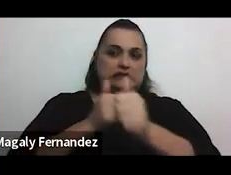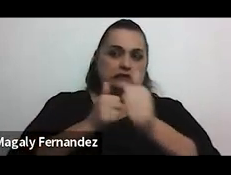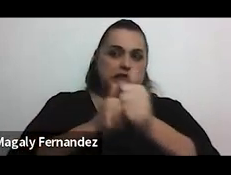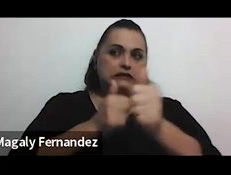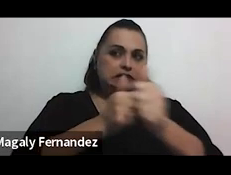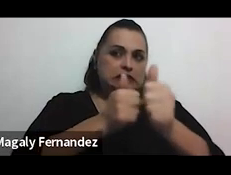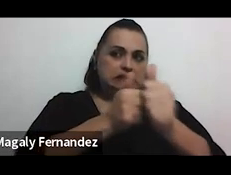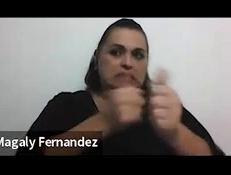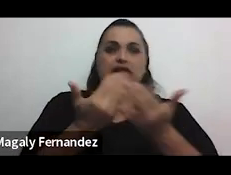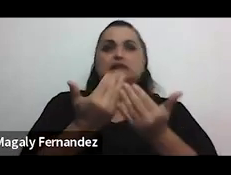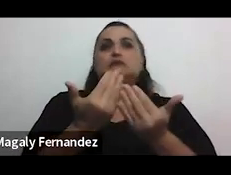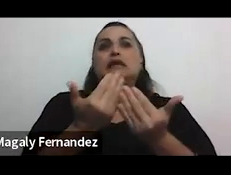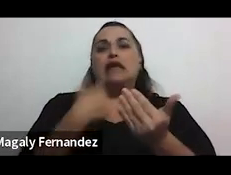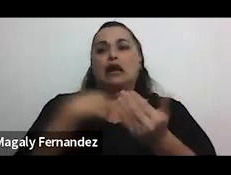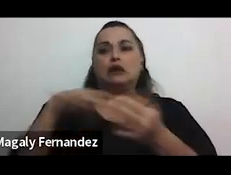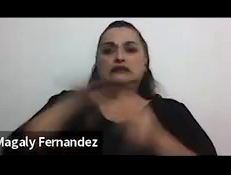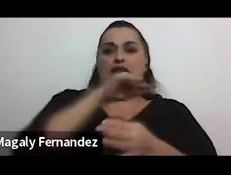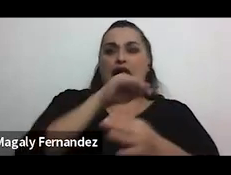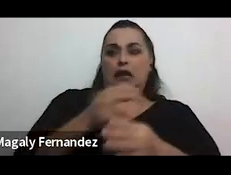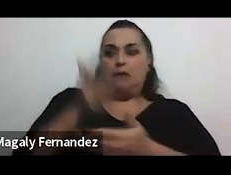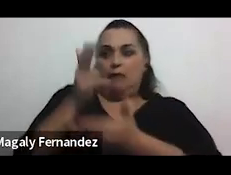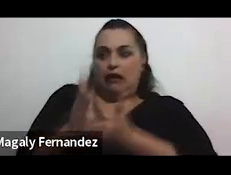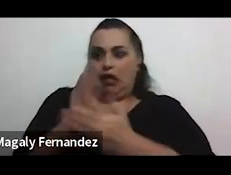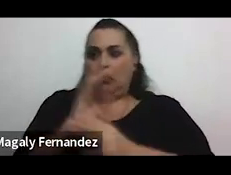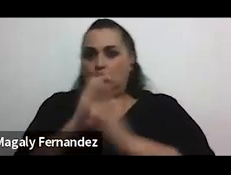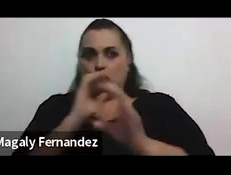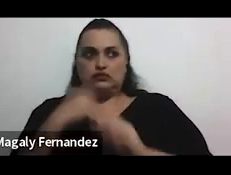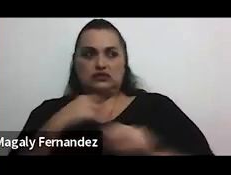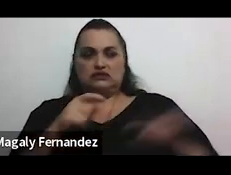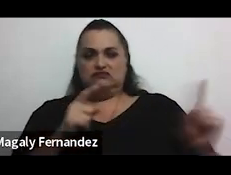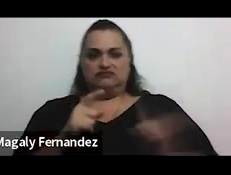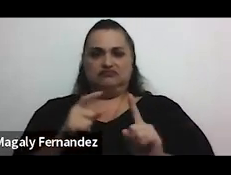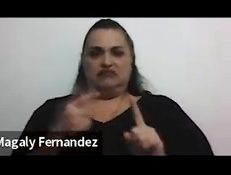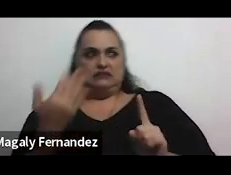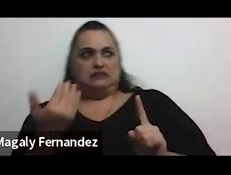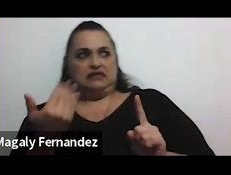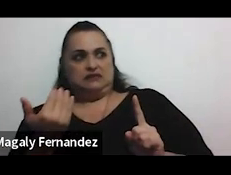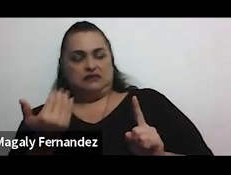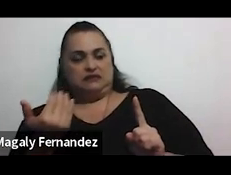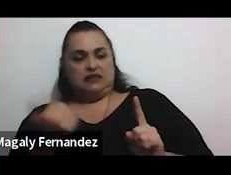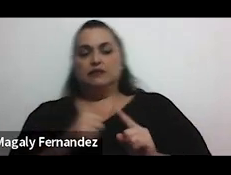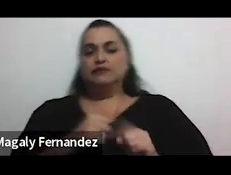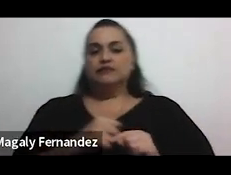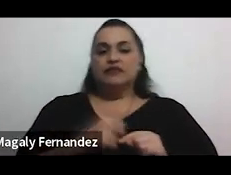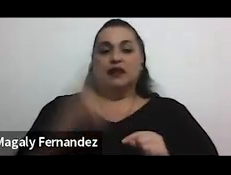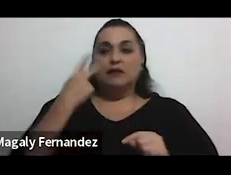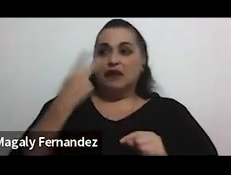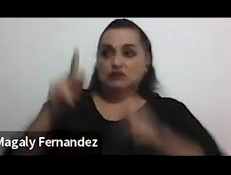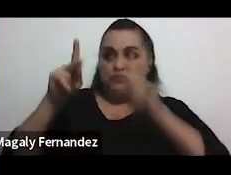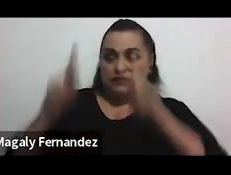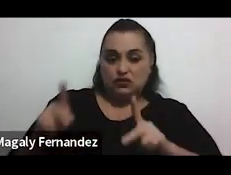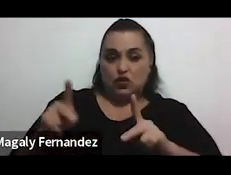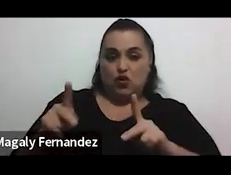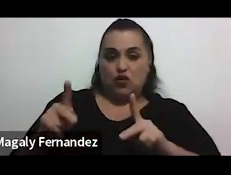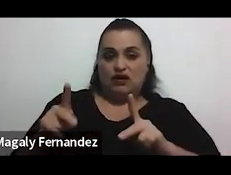nos espera en X parada cuando estamos buscando el bus, vemos a una persona que si